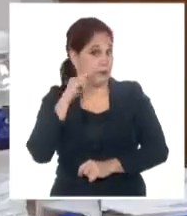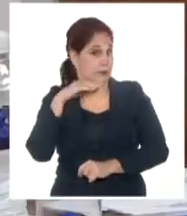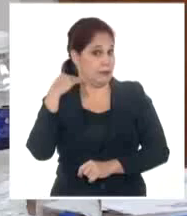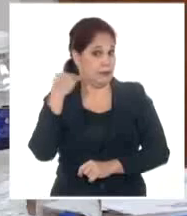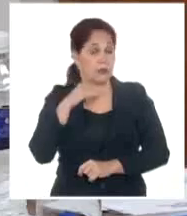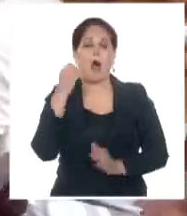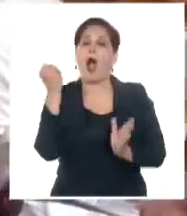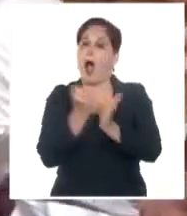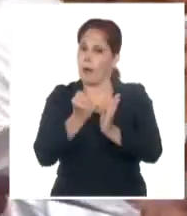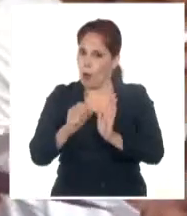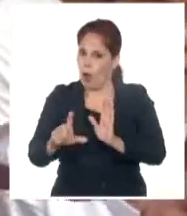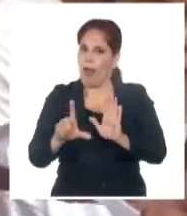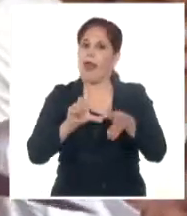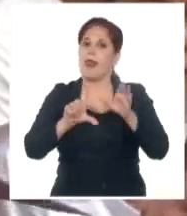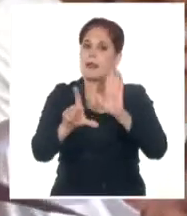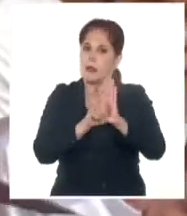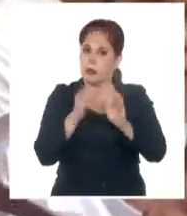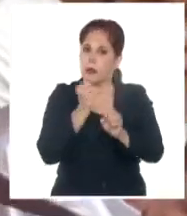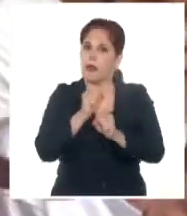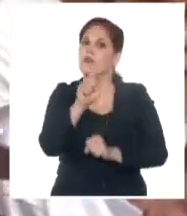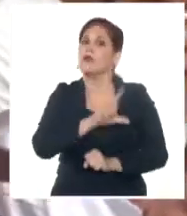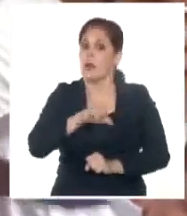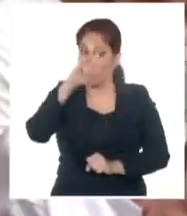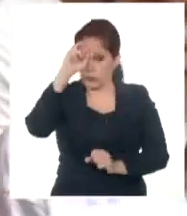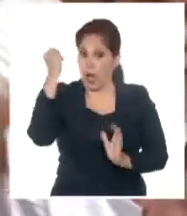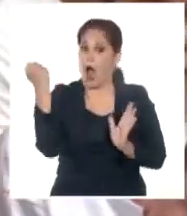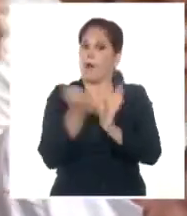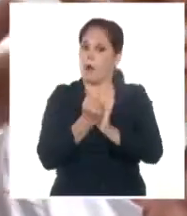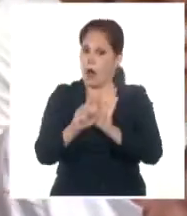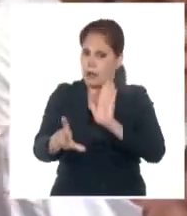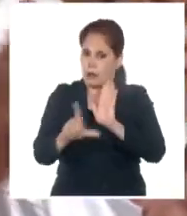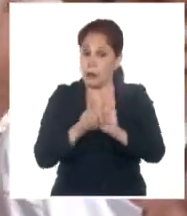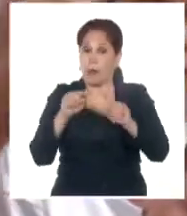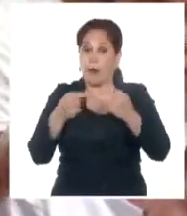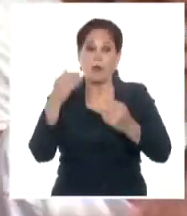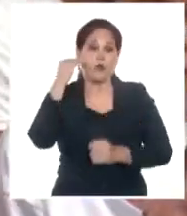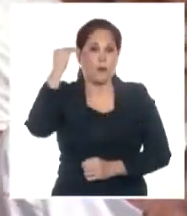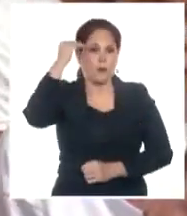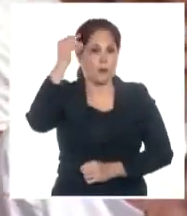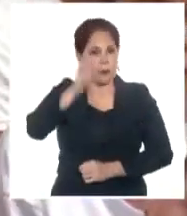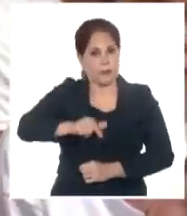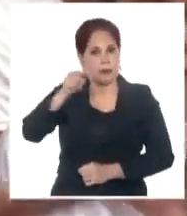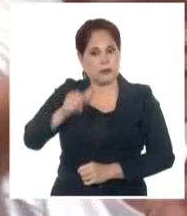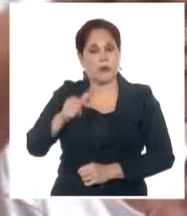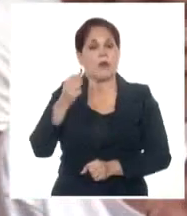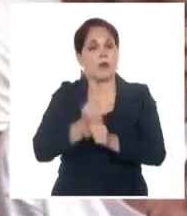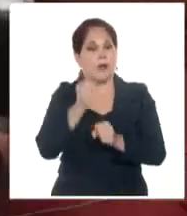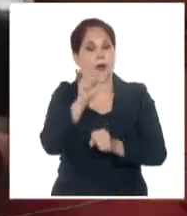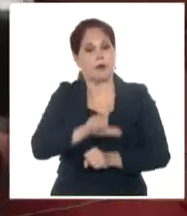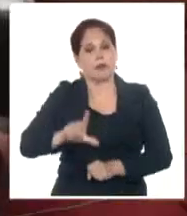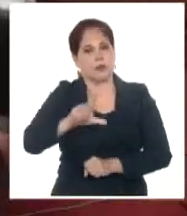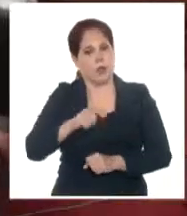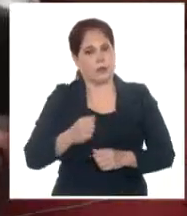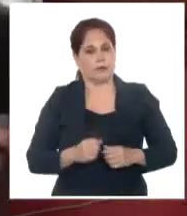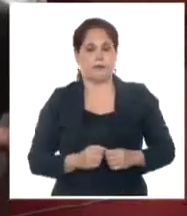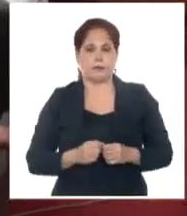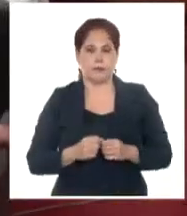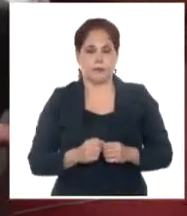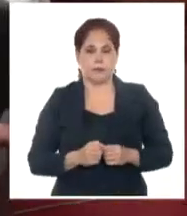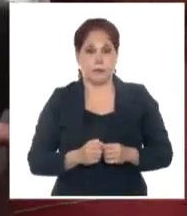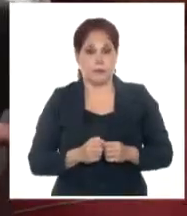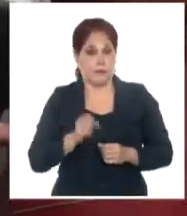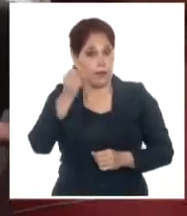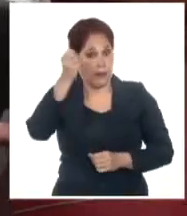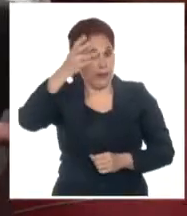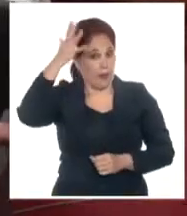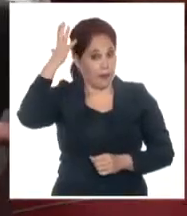aprobada la licenciatura para el trabajo social en aras de la superación de quienes se dedican a esta noble labor. El mandatario